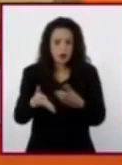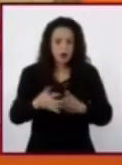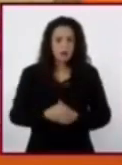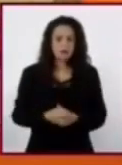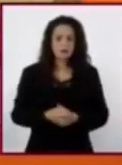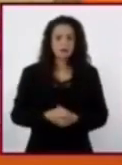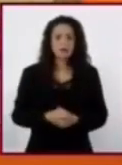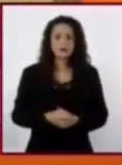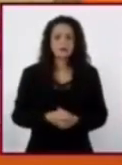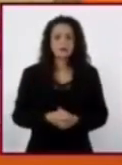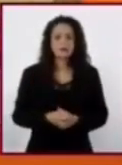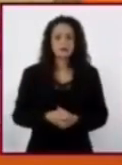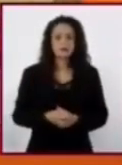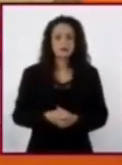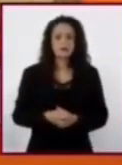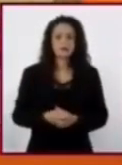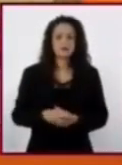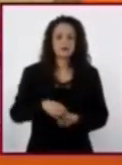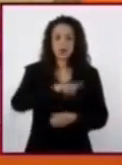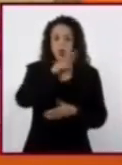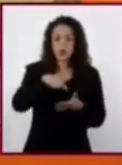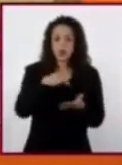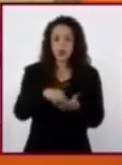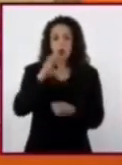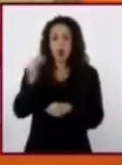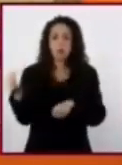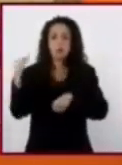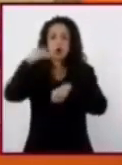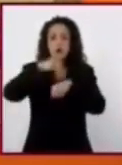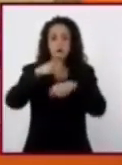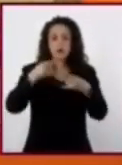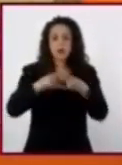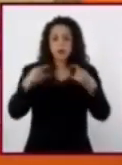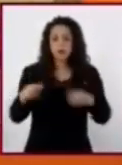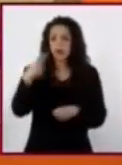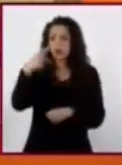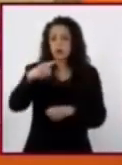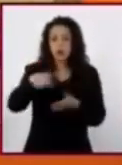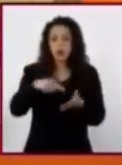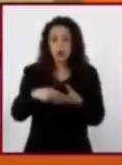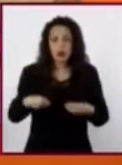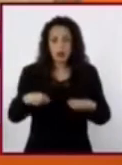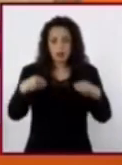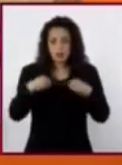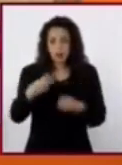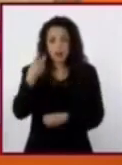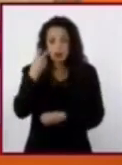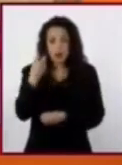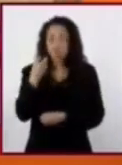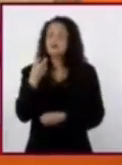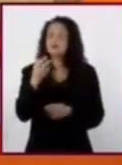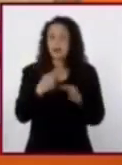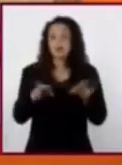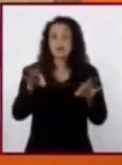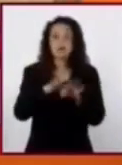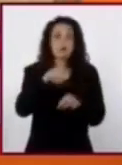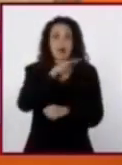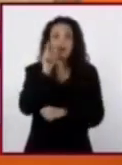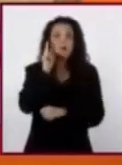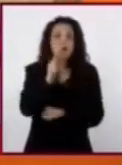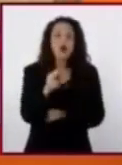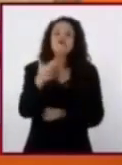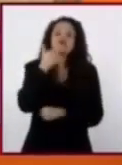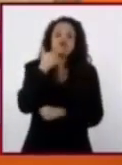Los sitios o monumentos históricos de su localidad son fuentes de primera mano que también les serán de